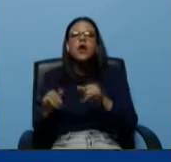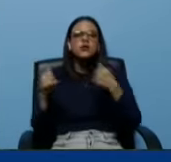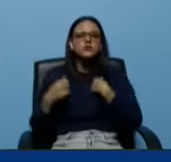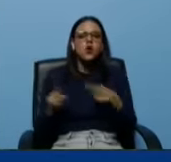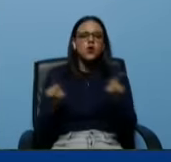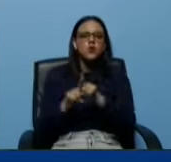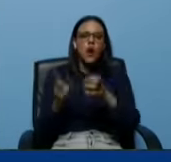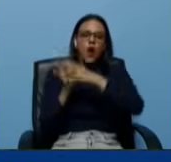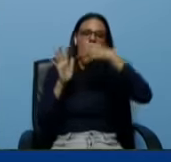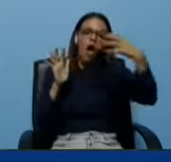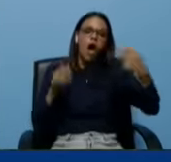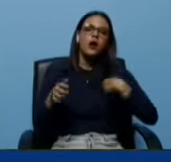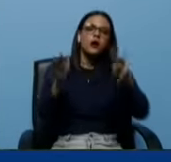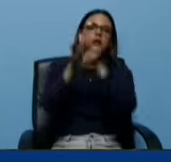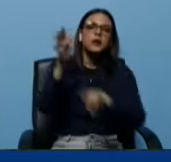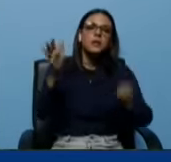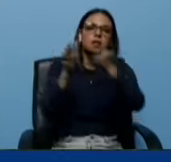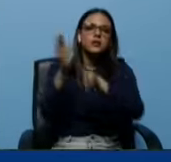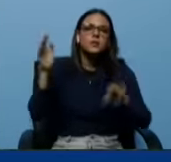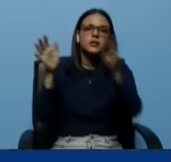de los europeos,